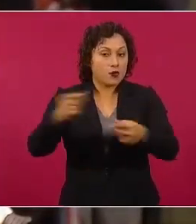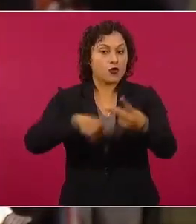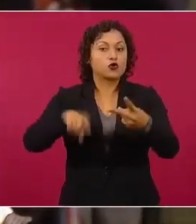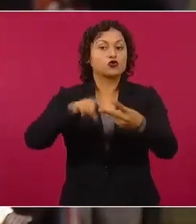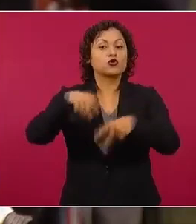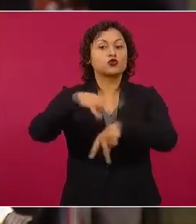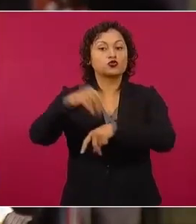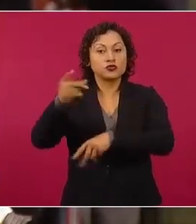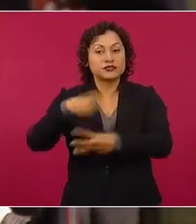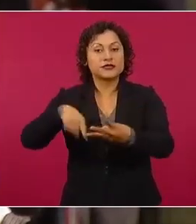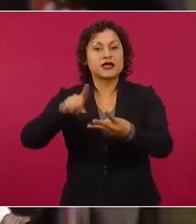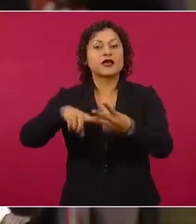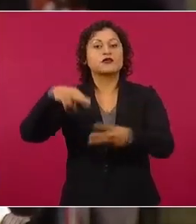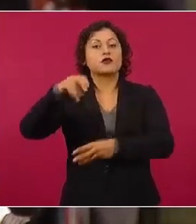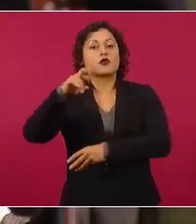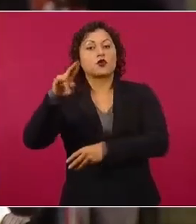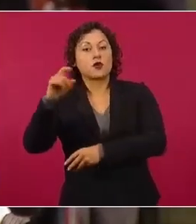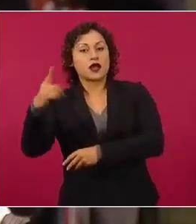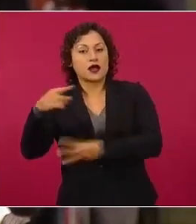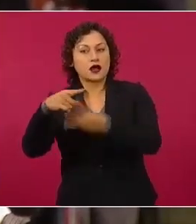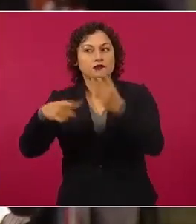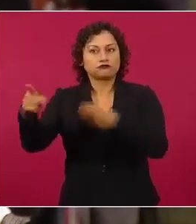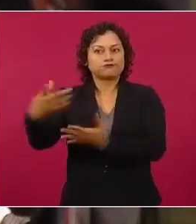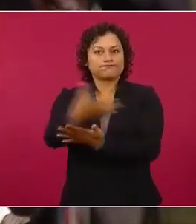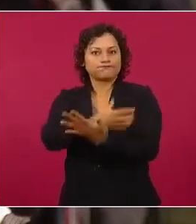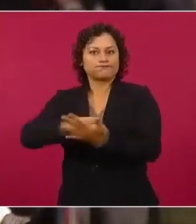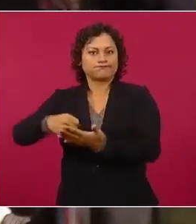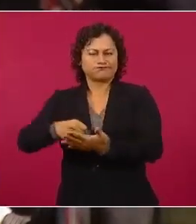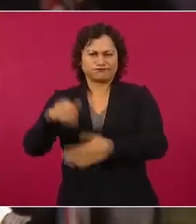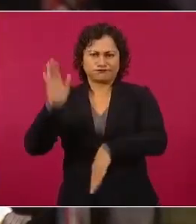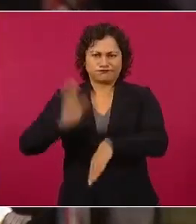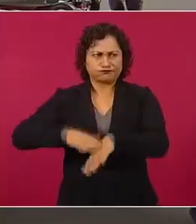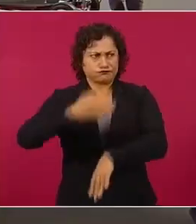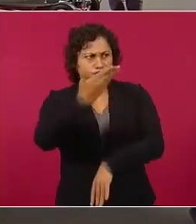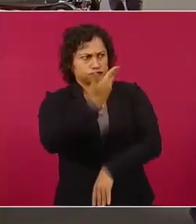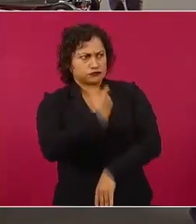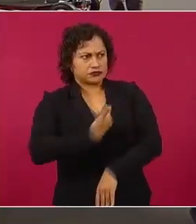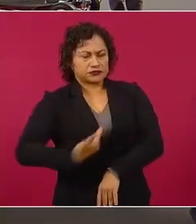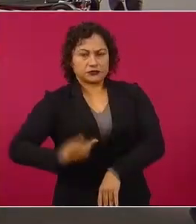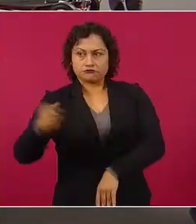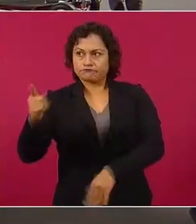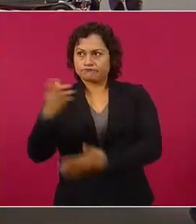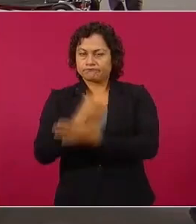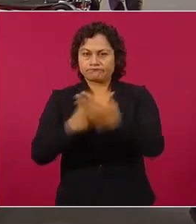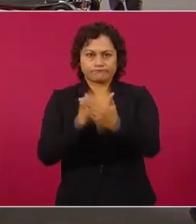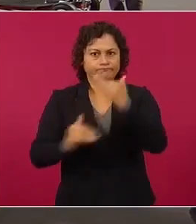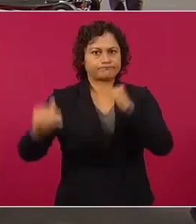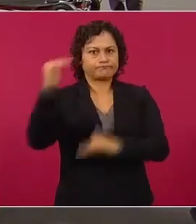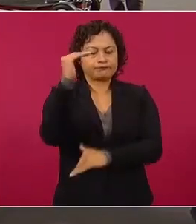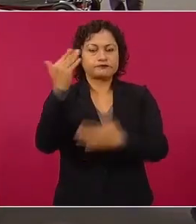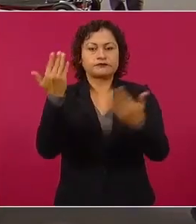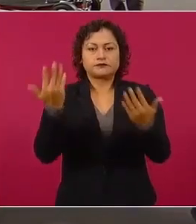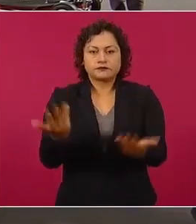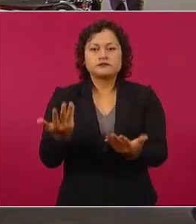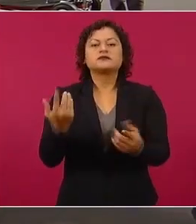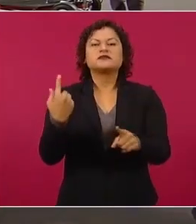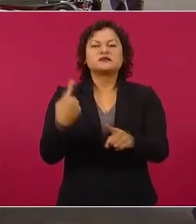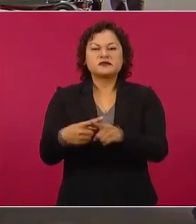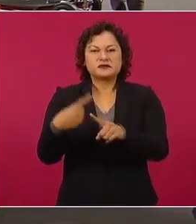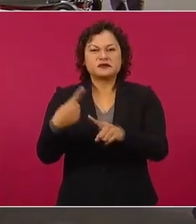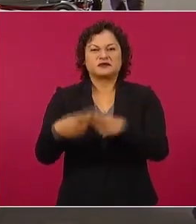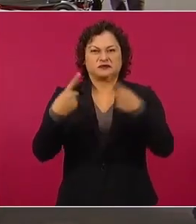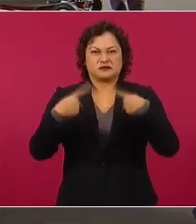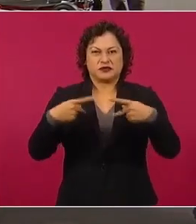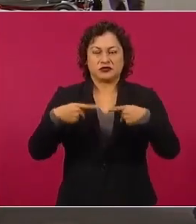cada uno más del salario que percibe usted como presidente de la República. El argumento de quienes justifican estos